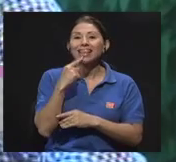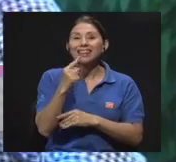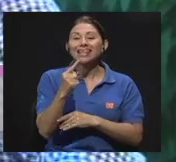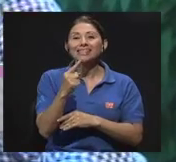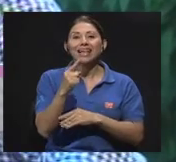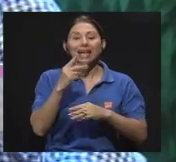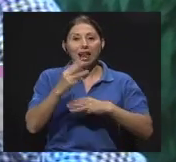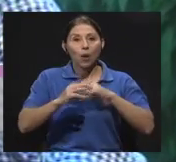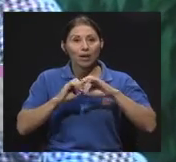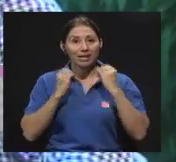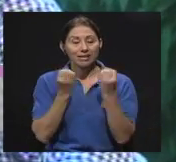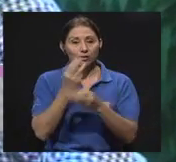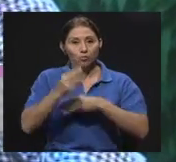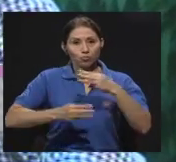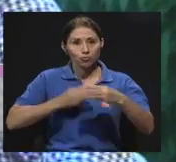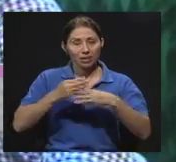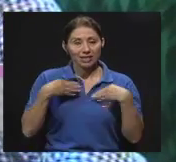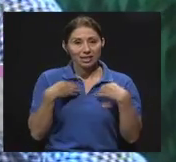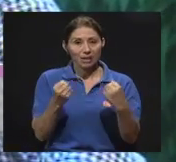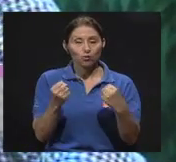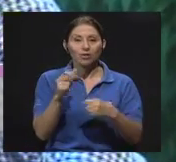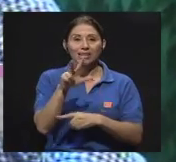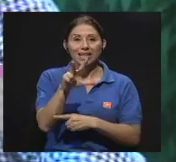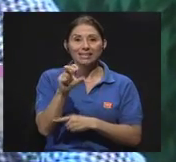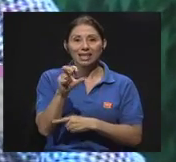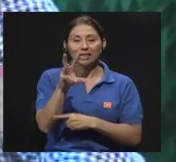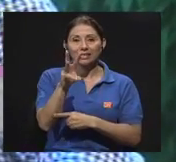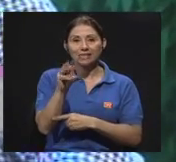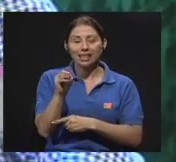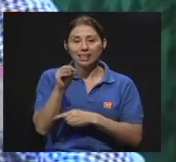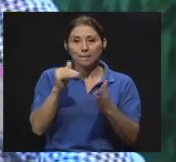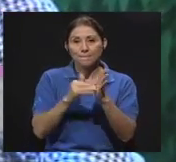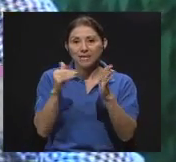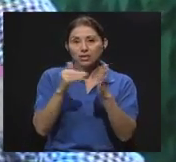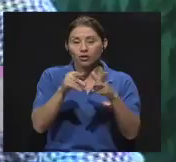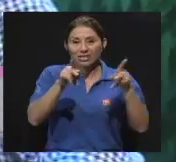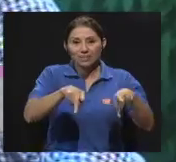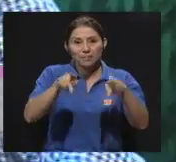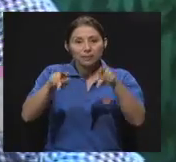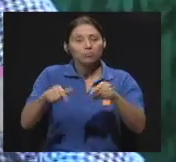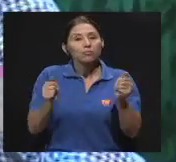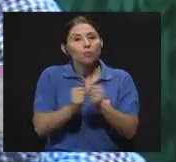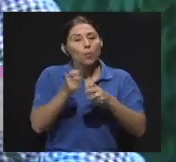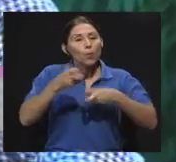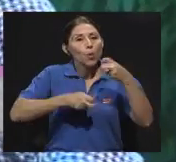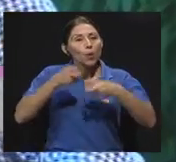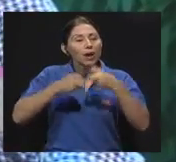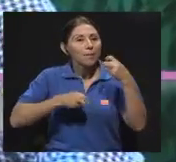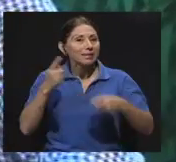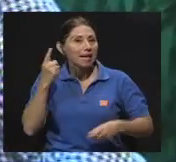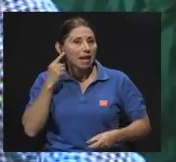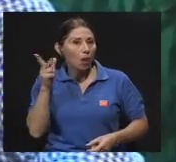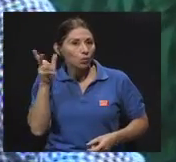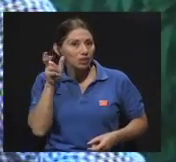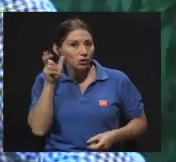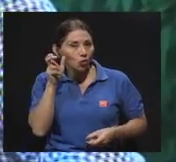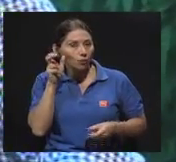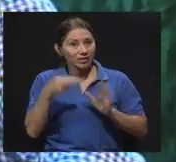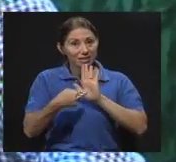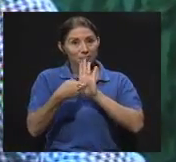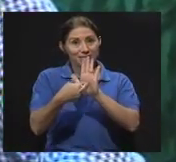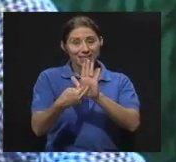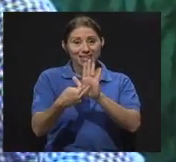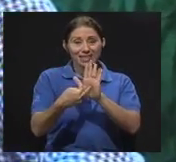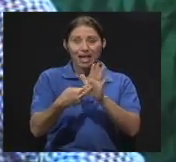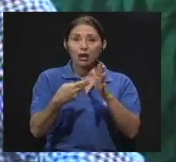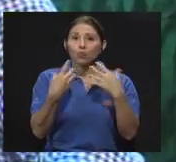360 millones de personas tienen problemas en la audición. Eso representa el 5.3% de la población mundial.